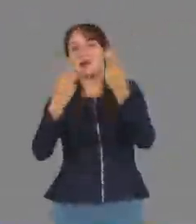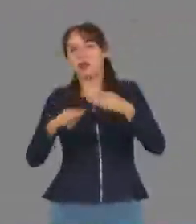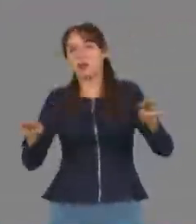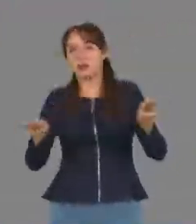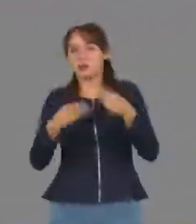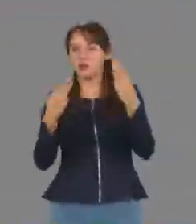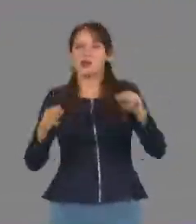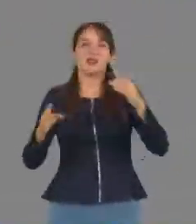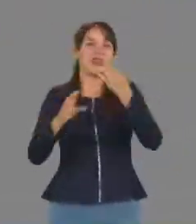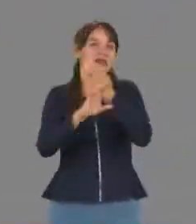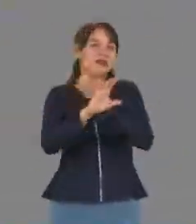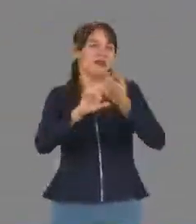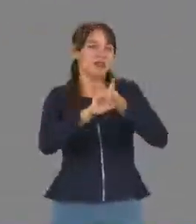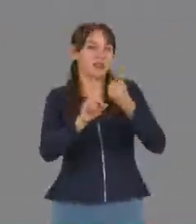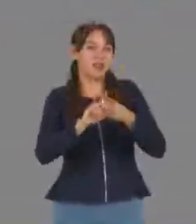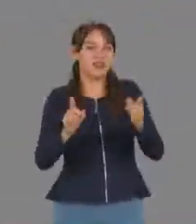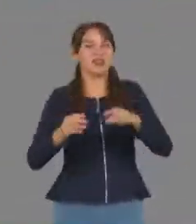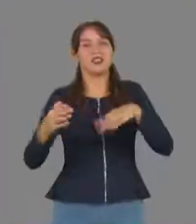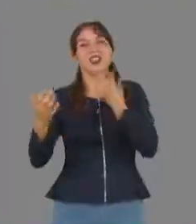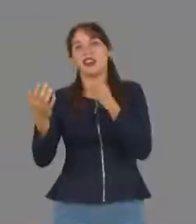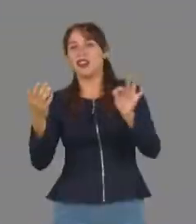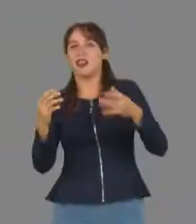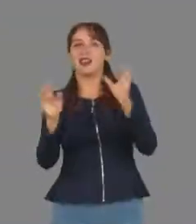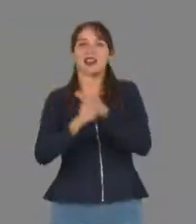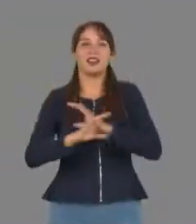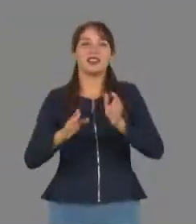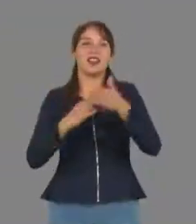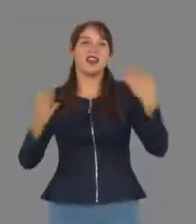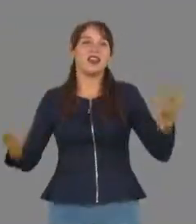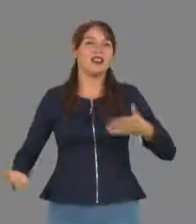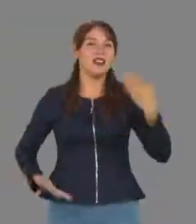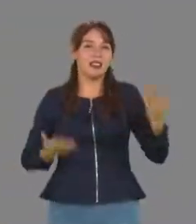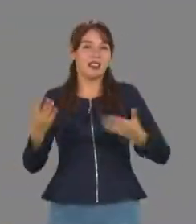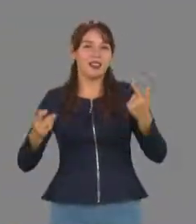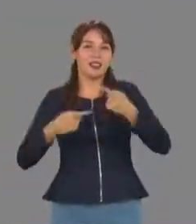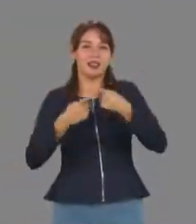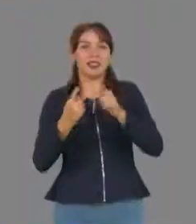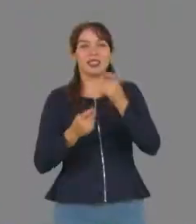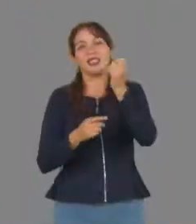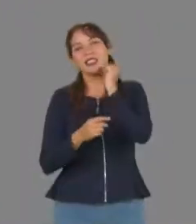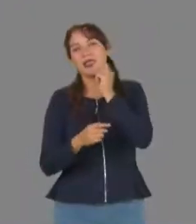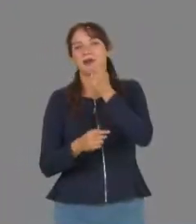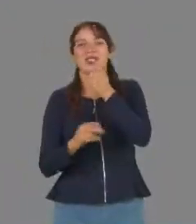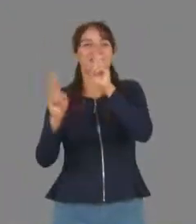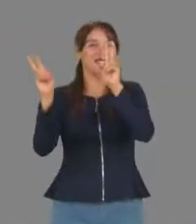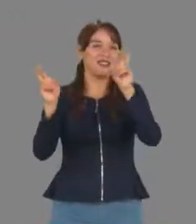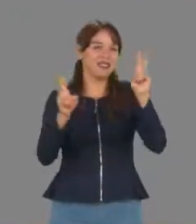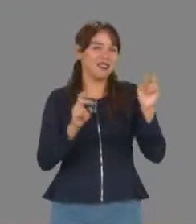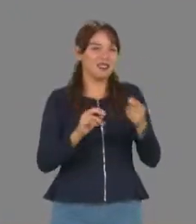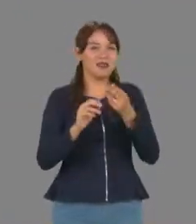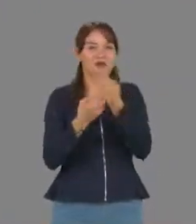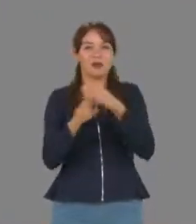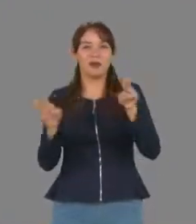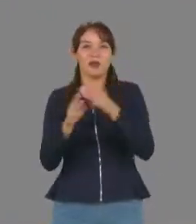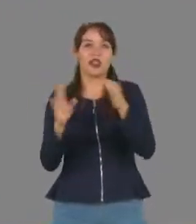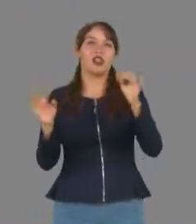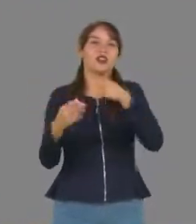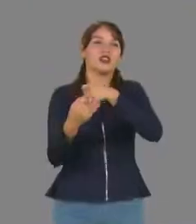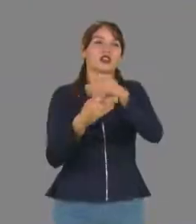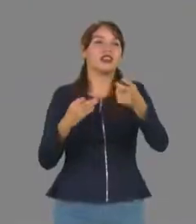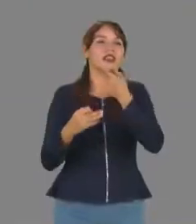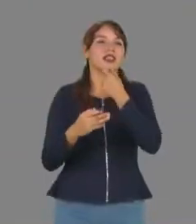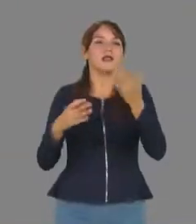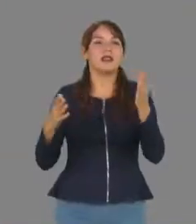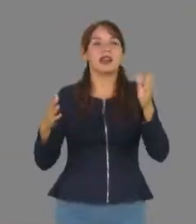Mundo de Caramelo, El Cherif de Chocolate, Cumbia del Helado, Siempre Niños y Bombón dieron la pauta para que los